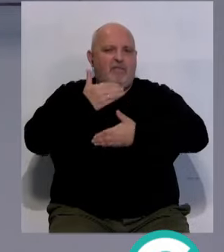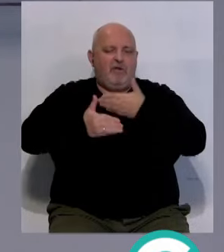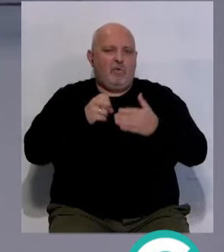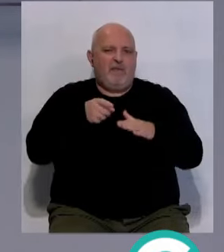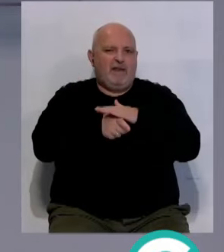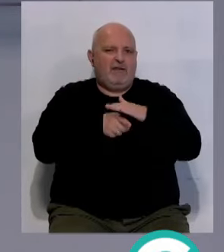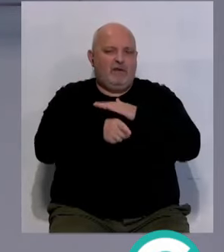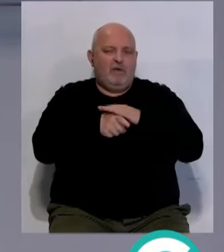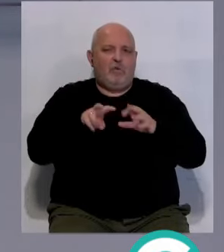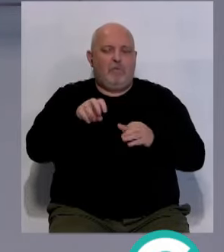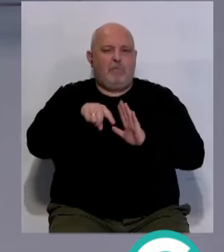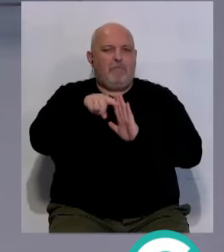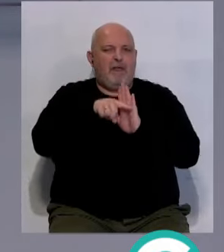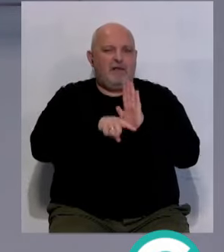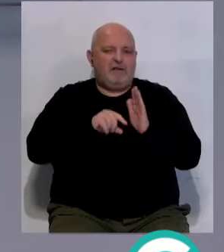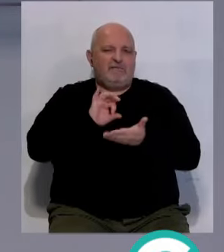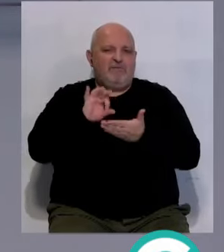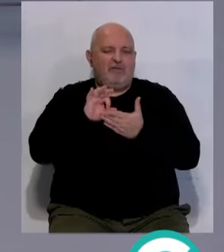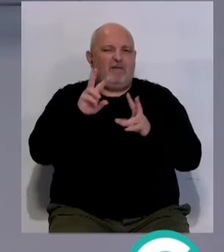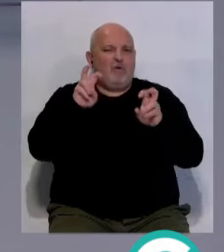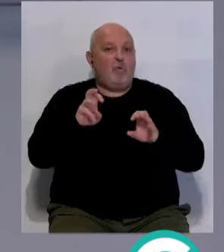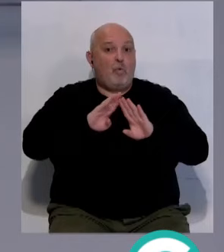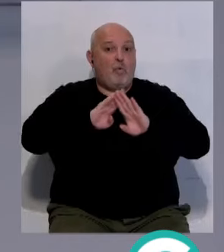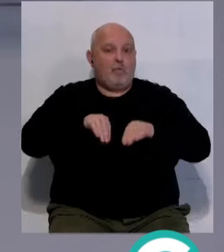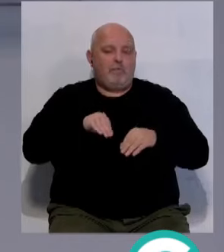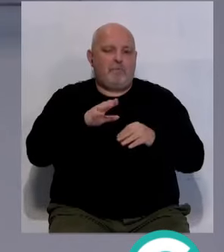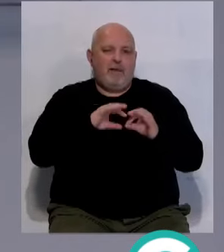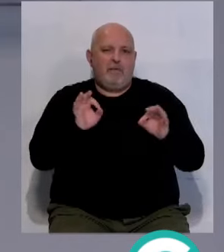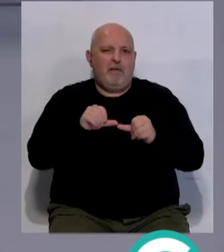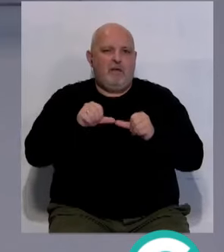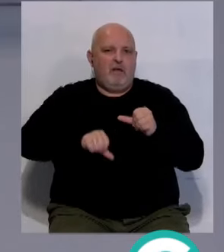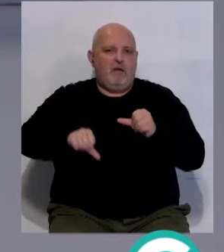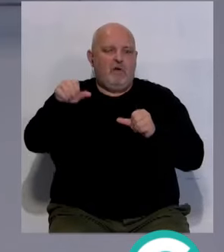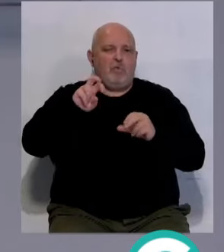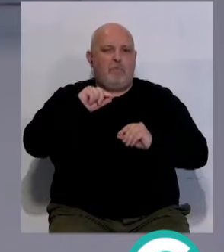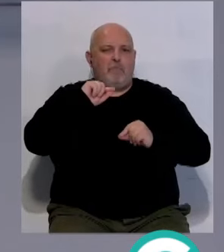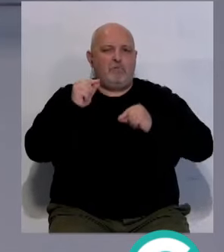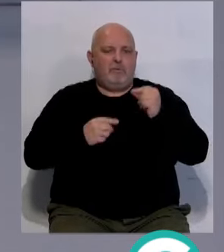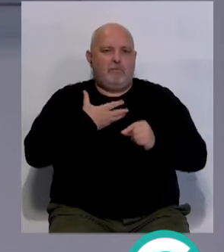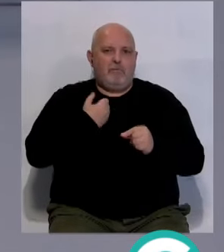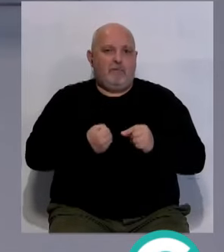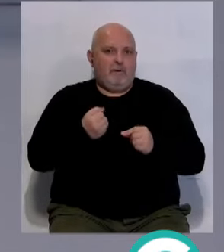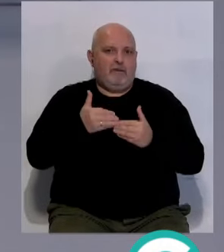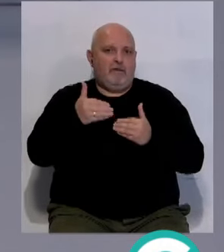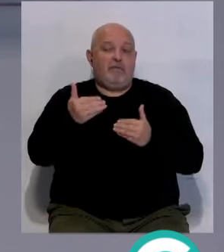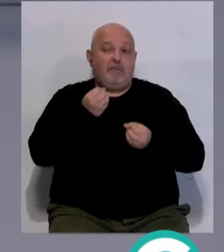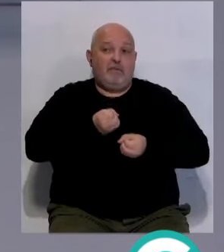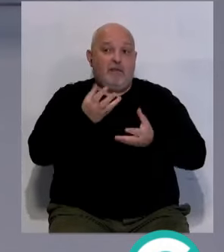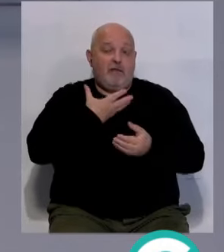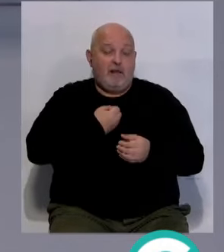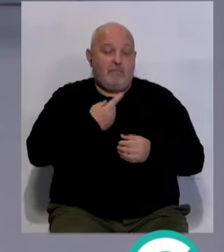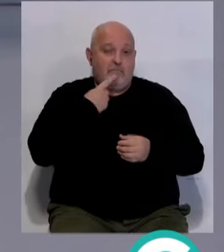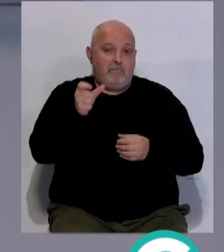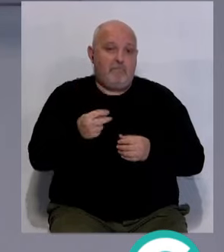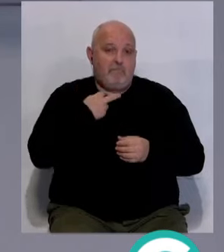la nueva gestión del nuevo pliego del servicio. Se trata del último fleco para el cierre de los nuevos presupuestos municipales, según ha reiterado el